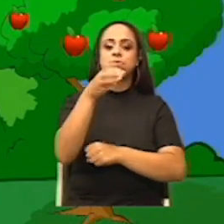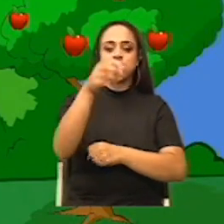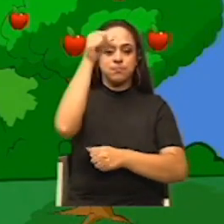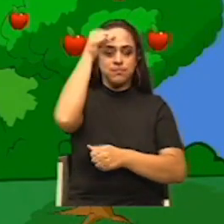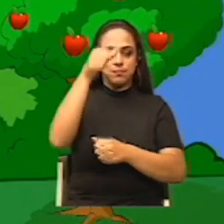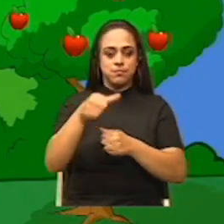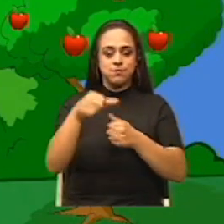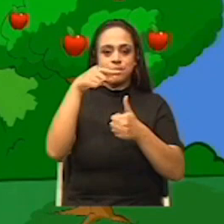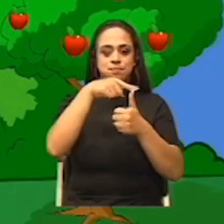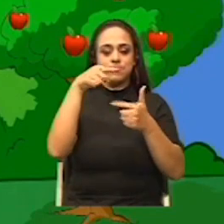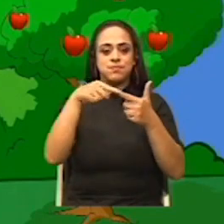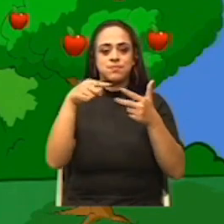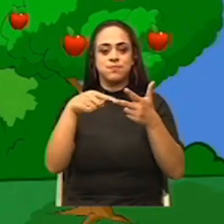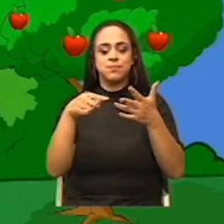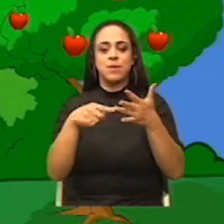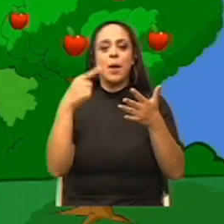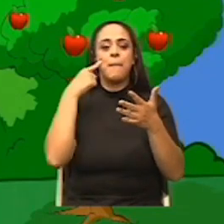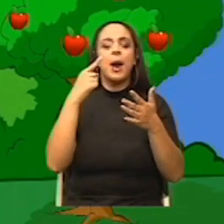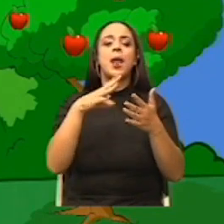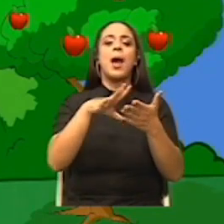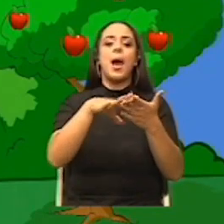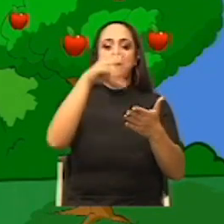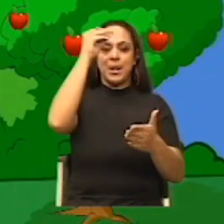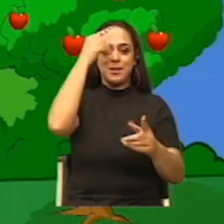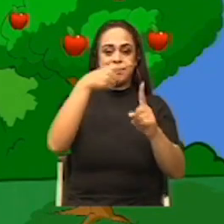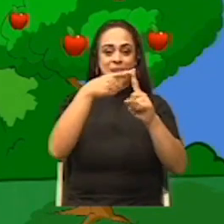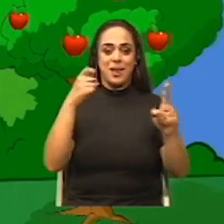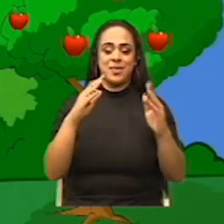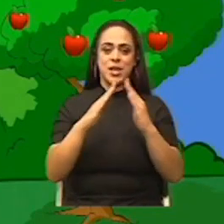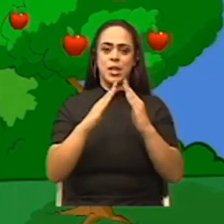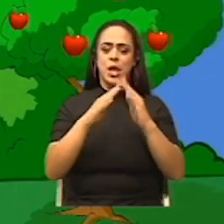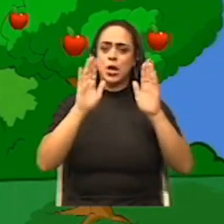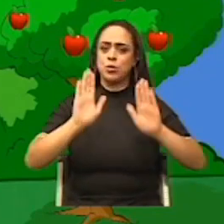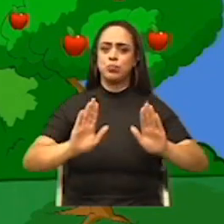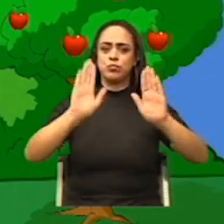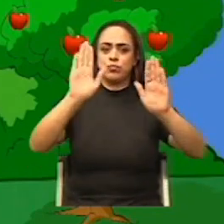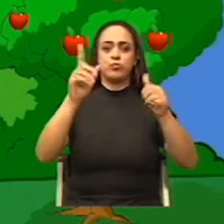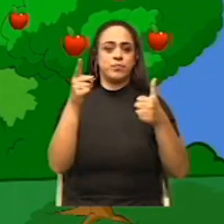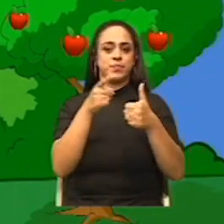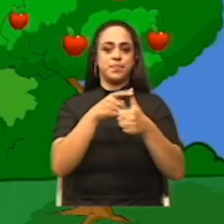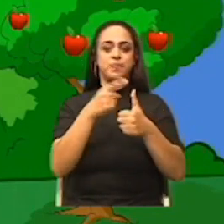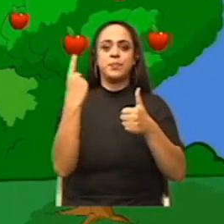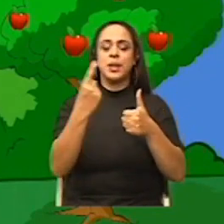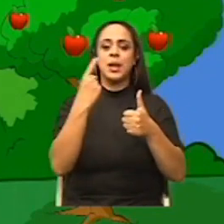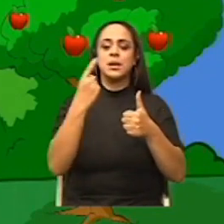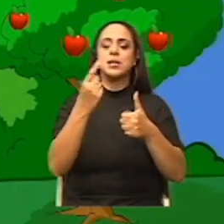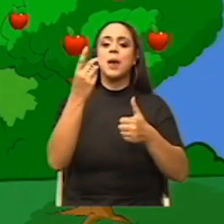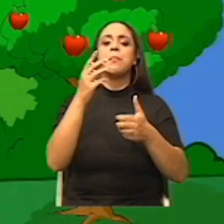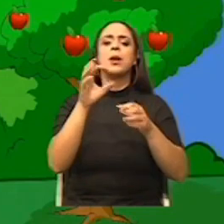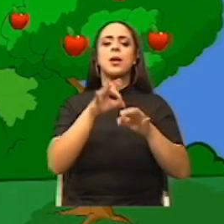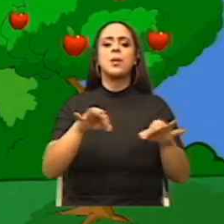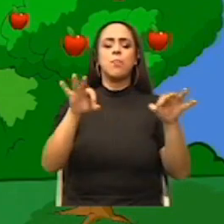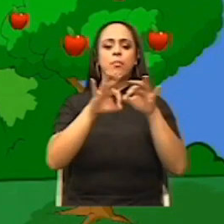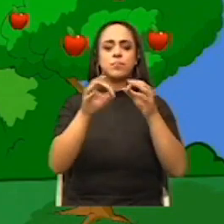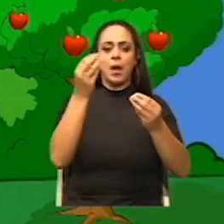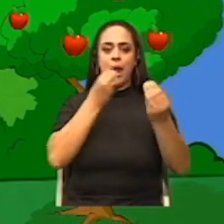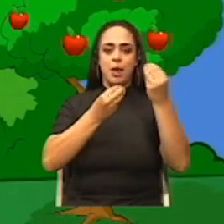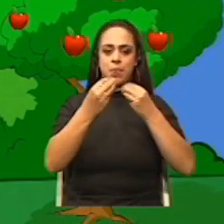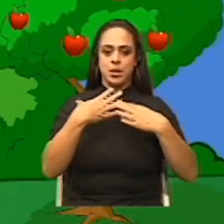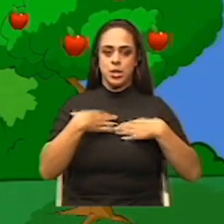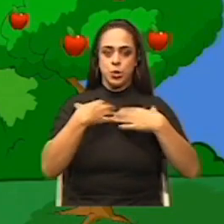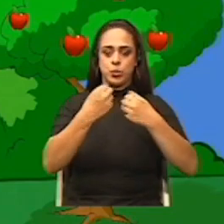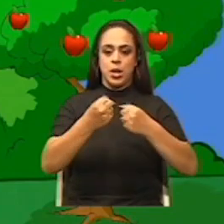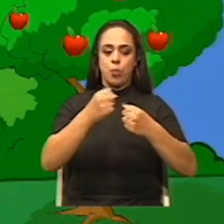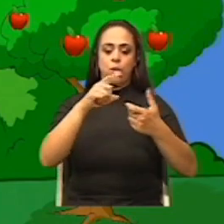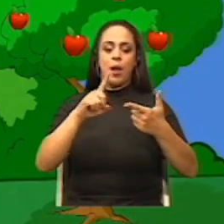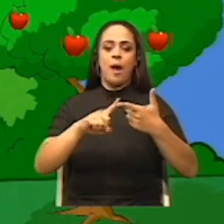aprendizaje a distancia sea un proceso exitoso. Siempre es importante mantener una alimentación saludable, así como realizar